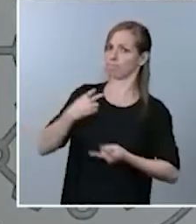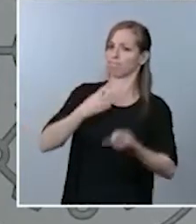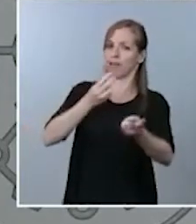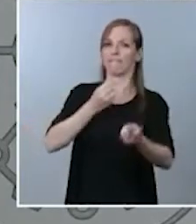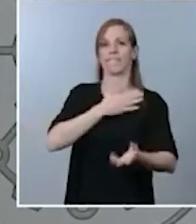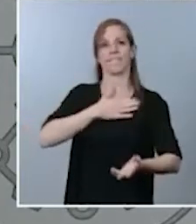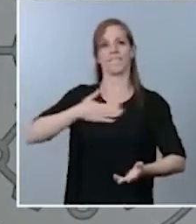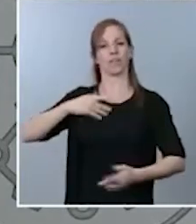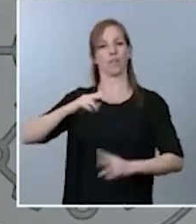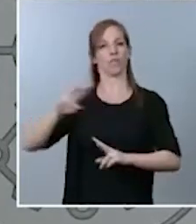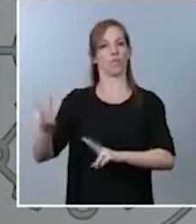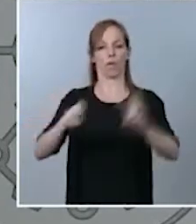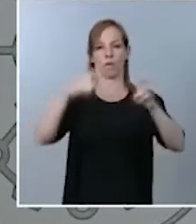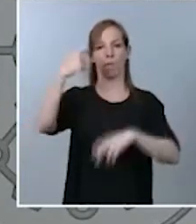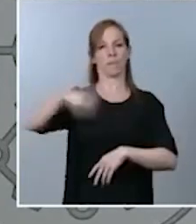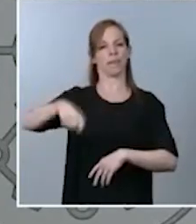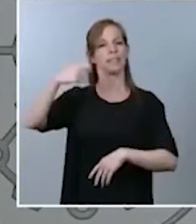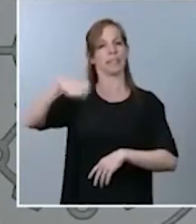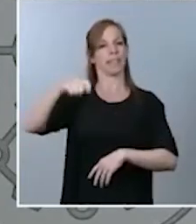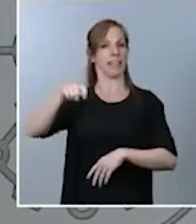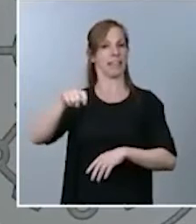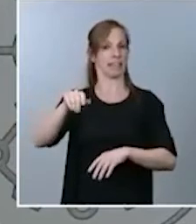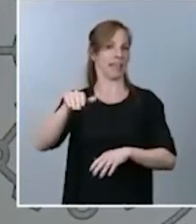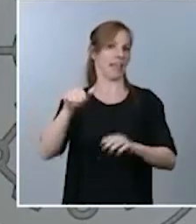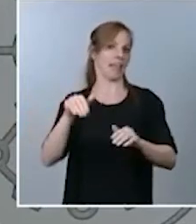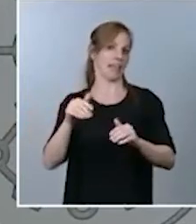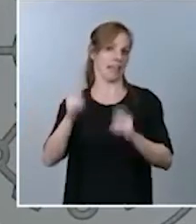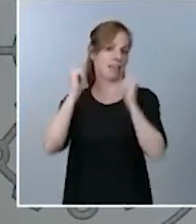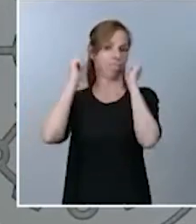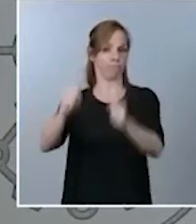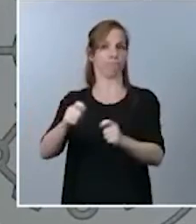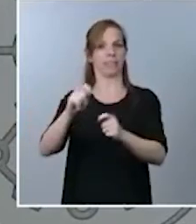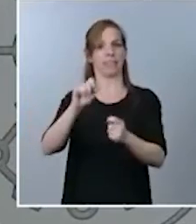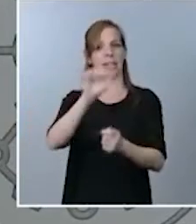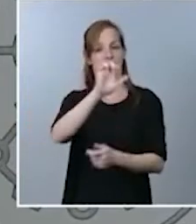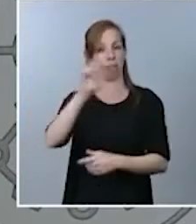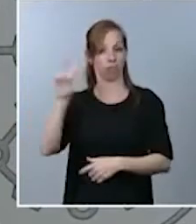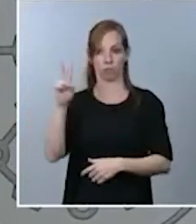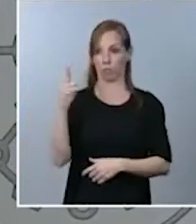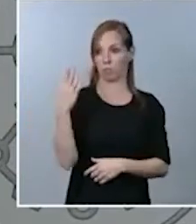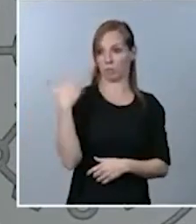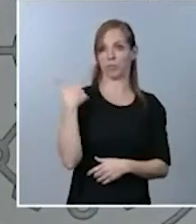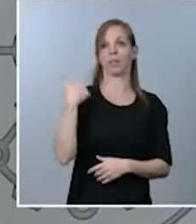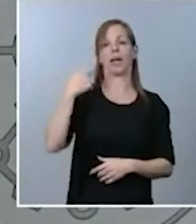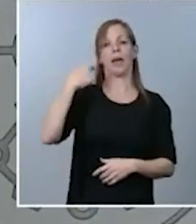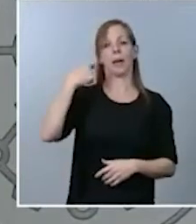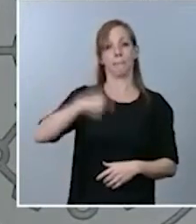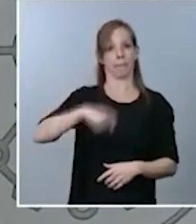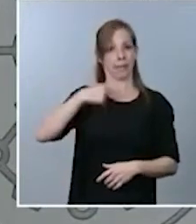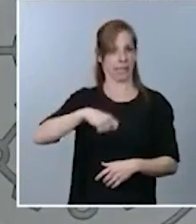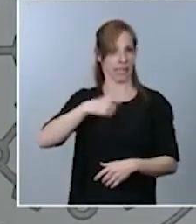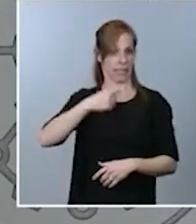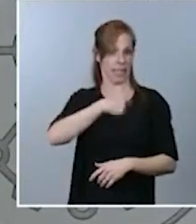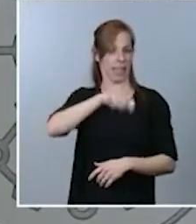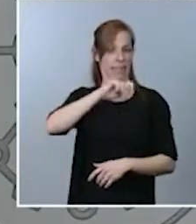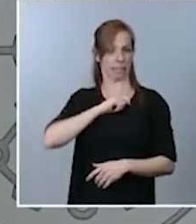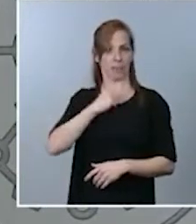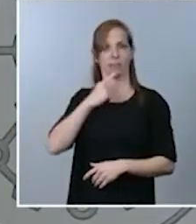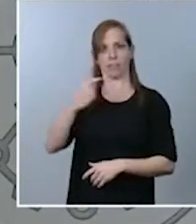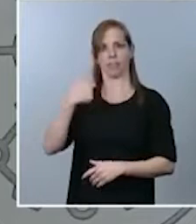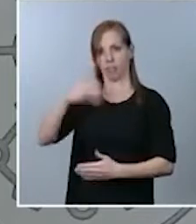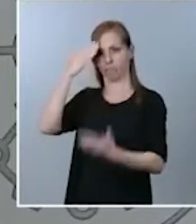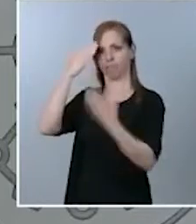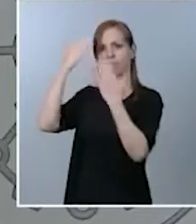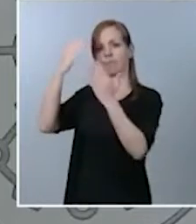electo de los Estados Unidos de América, como ya hizo el propio día el presidente del Gobierno, esperando que esta nueva